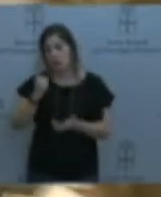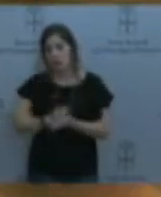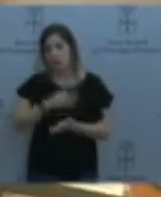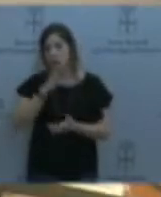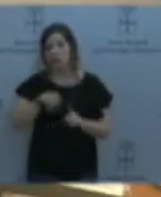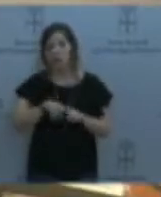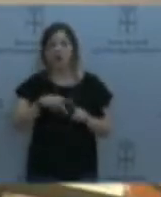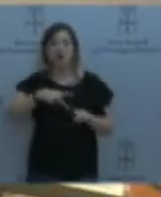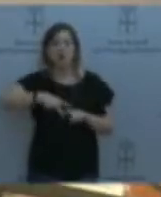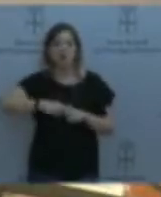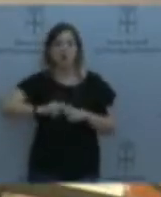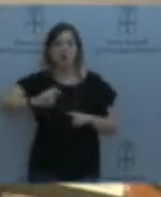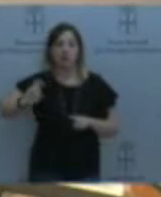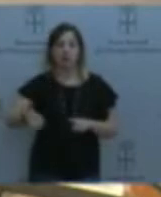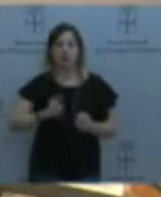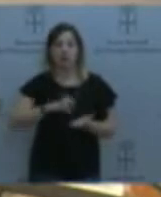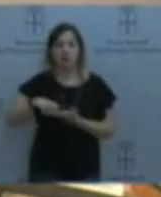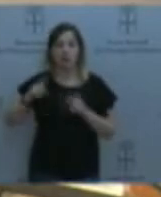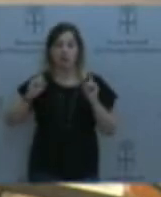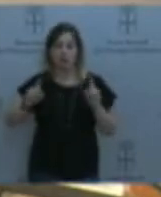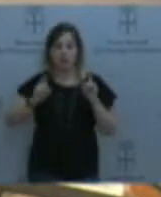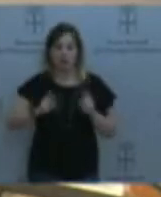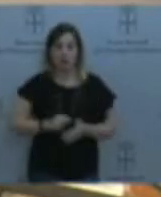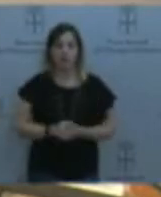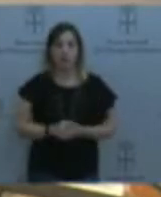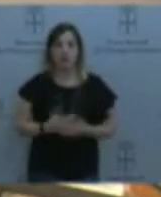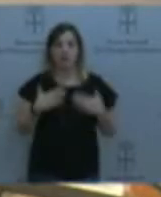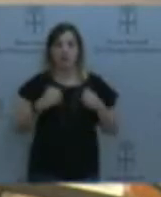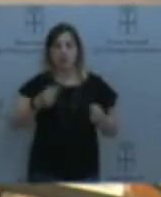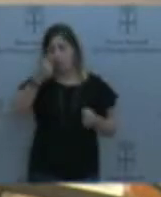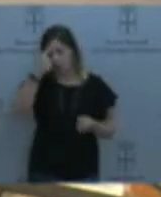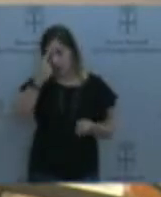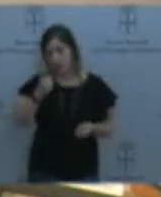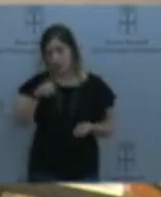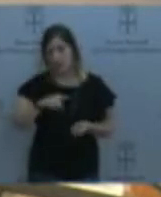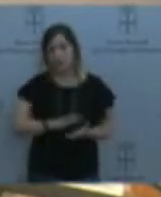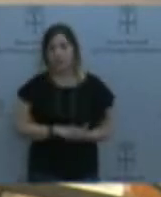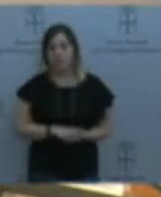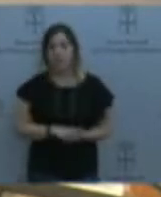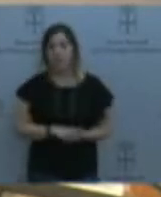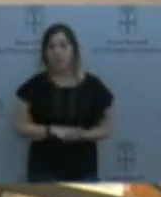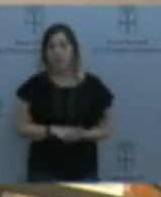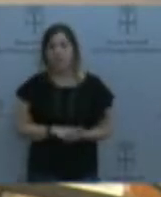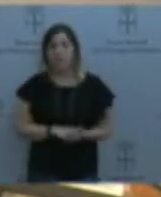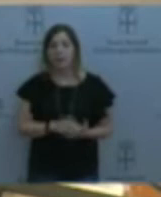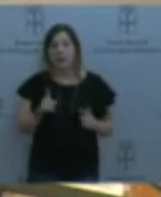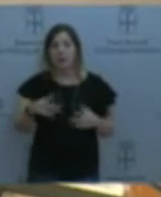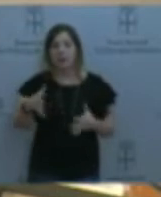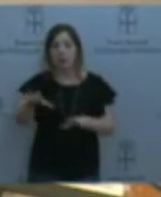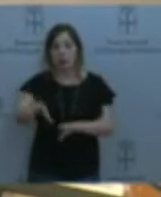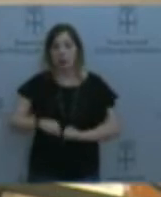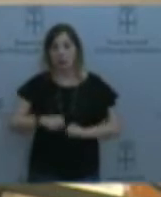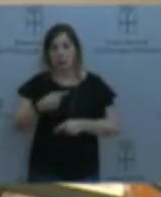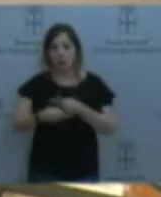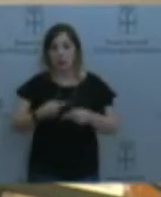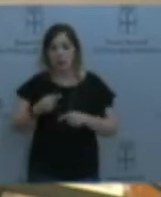educativos, con salud mental especialmente. También el acogimiento en familia ajena. Trabajamos esa perspectiva,